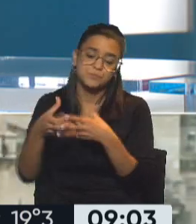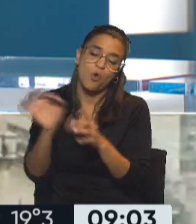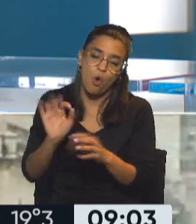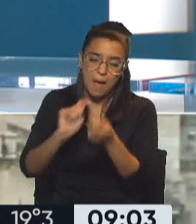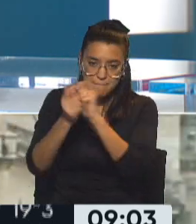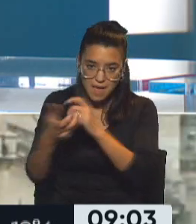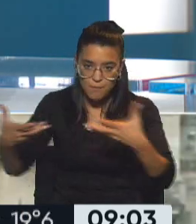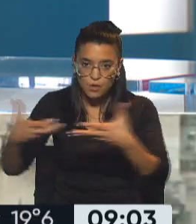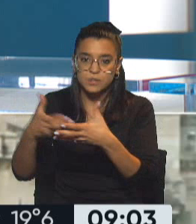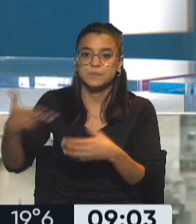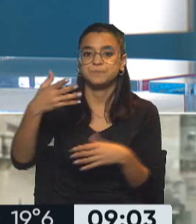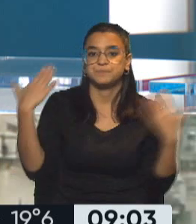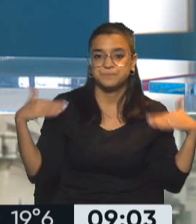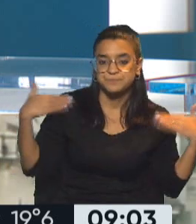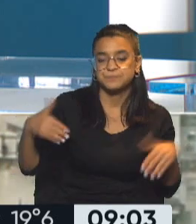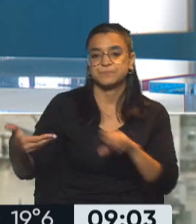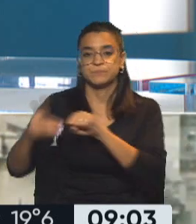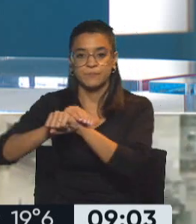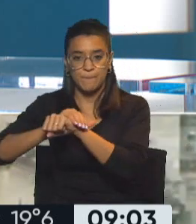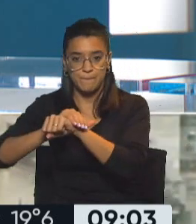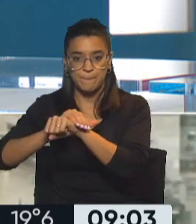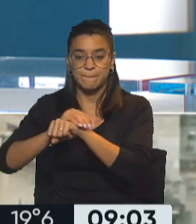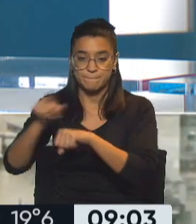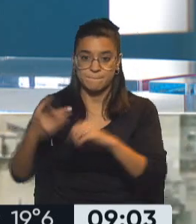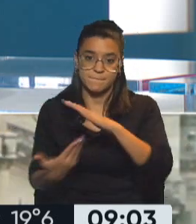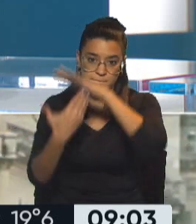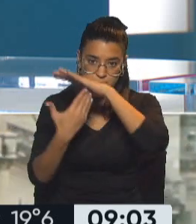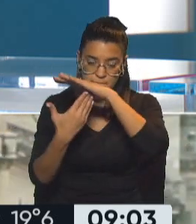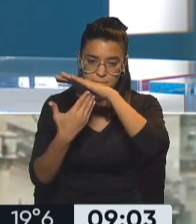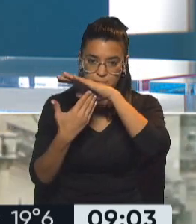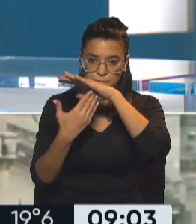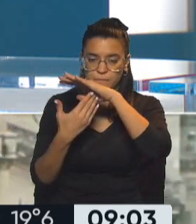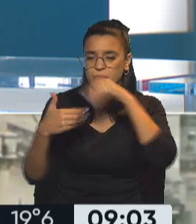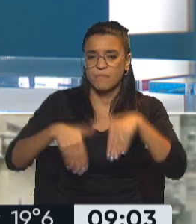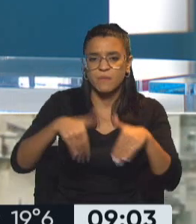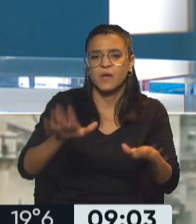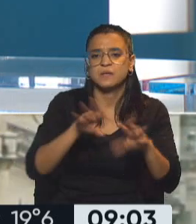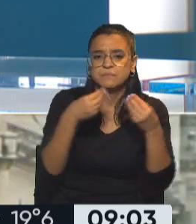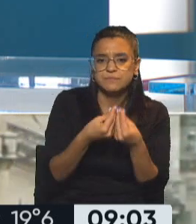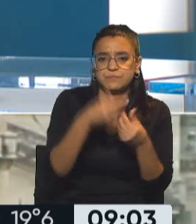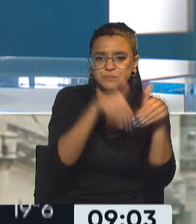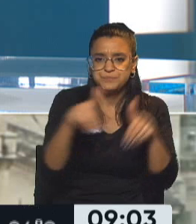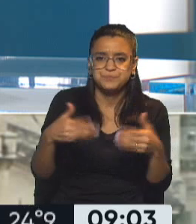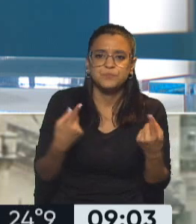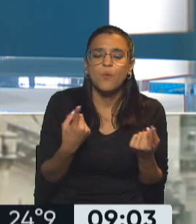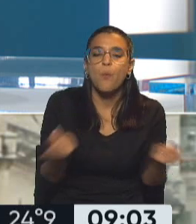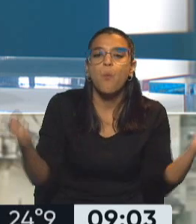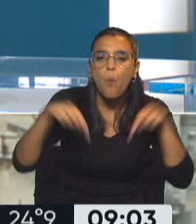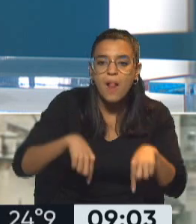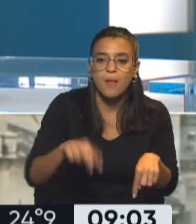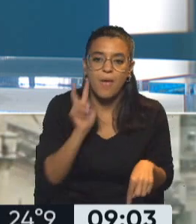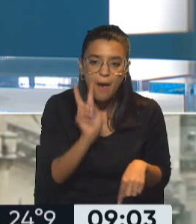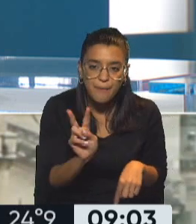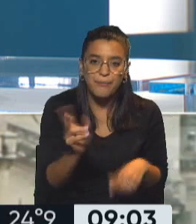si se quiere, con María Eugenia Vidal y Horacio Rodríguez Larreta a la cabeza. Pase lo que pase en estas elecciones, ¿cuándo se va a volver a ver